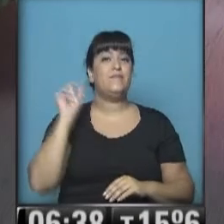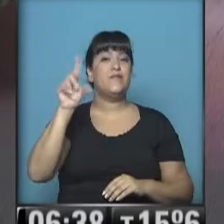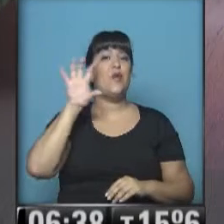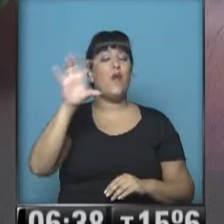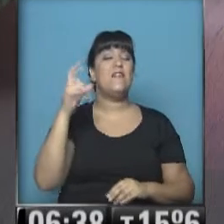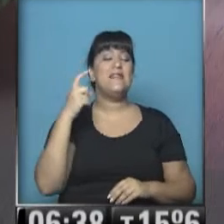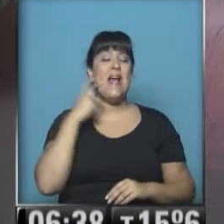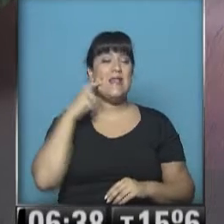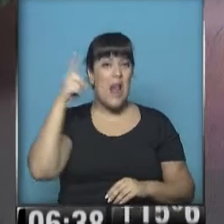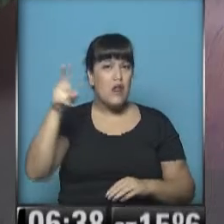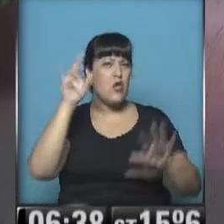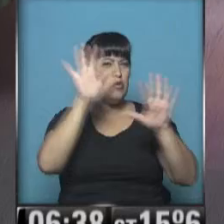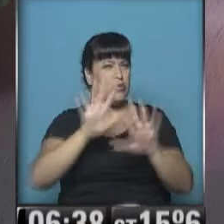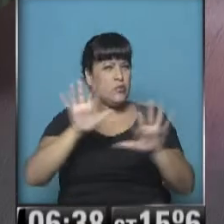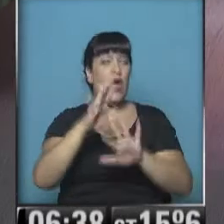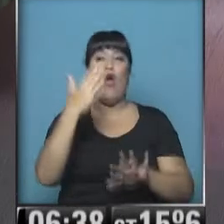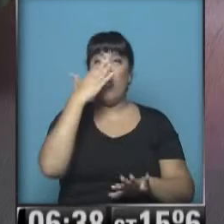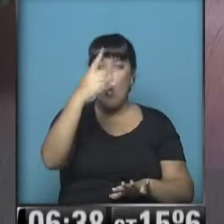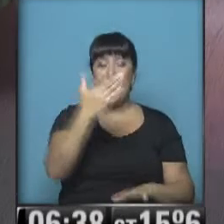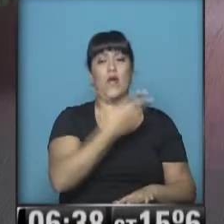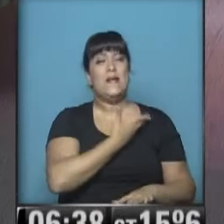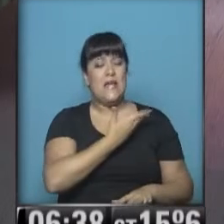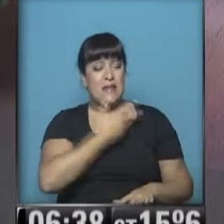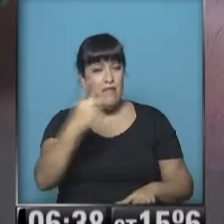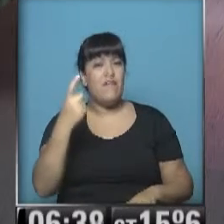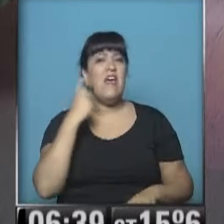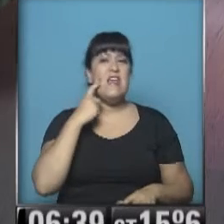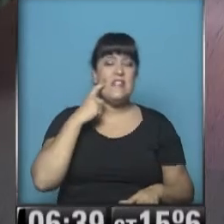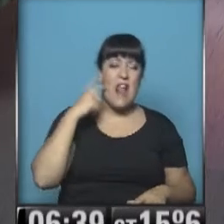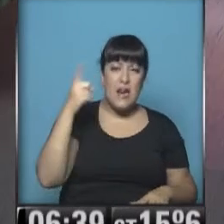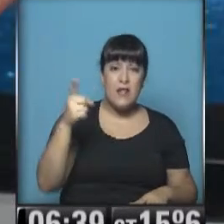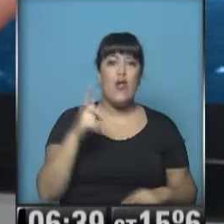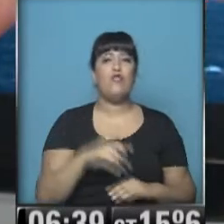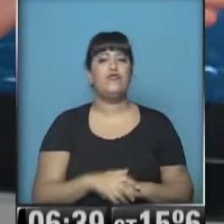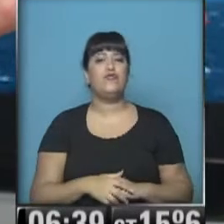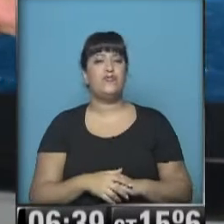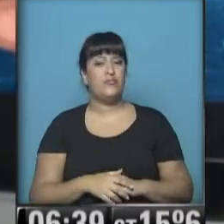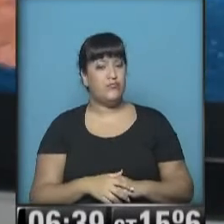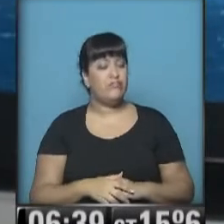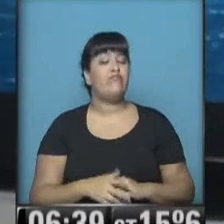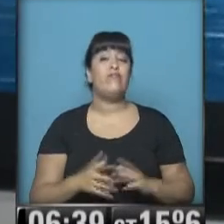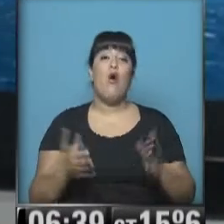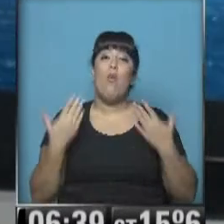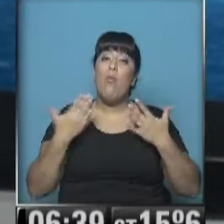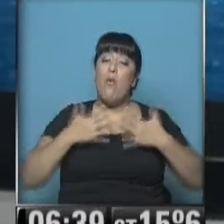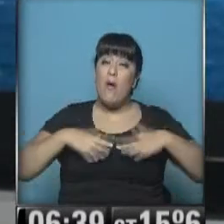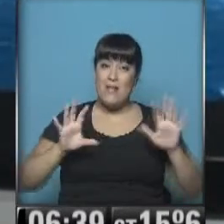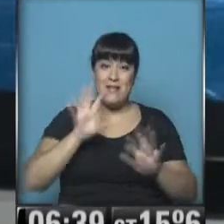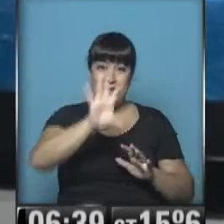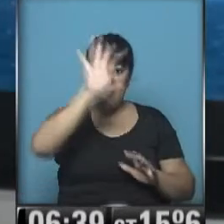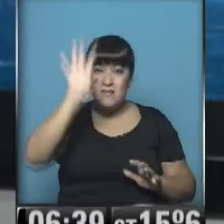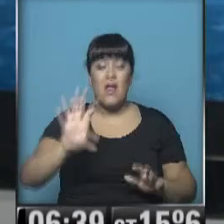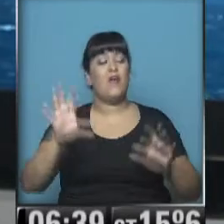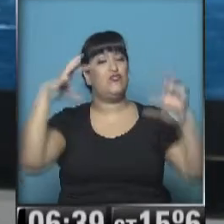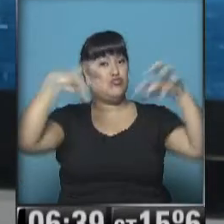Ríos, neblina, Córdoba, Santa Fe, Entre Ríos. No descarten la probabilidad de